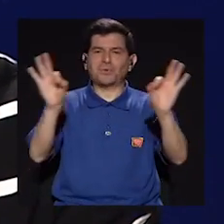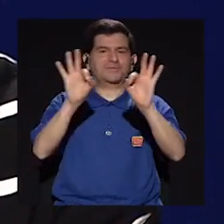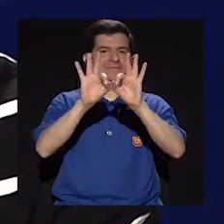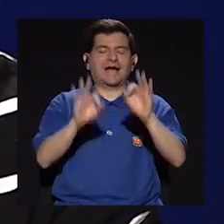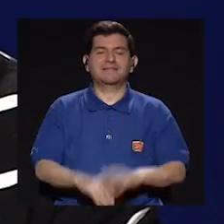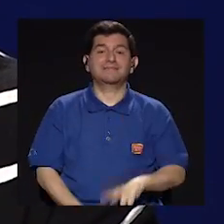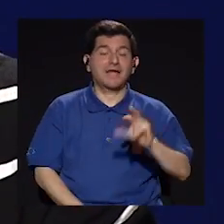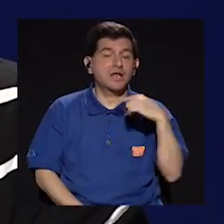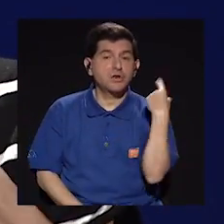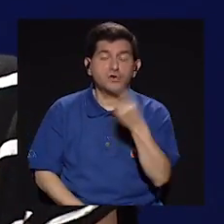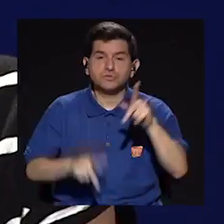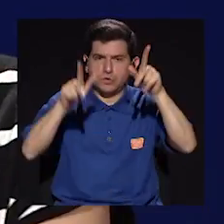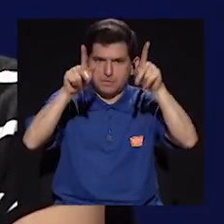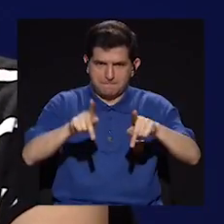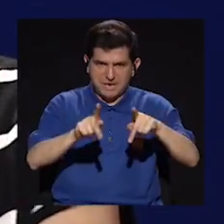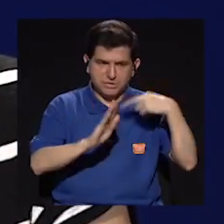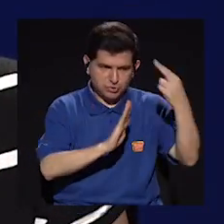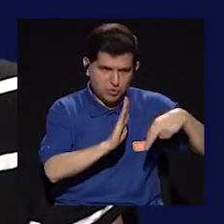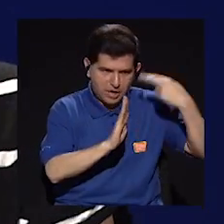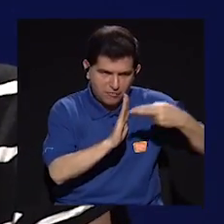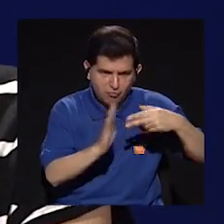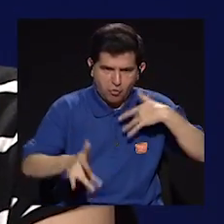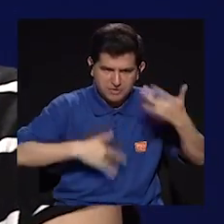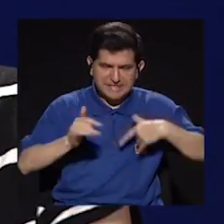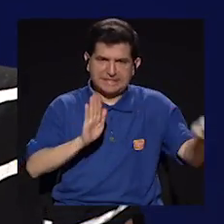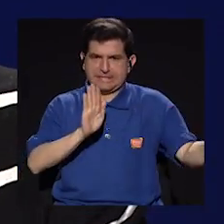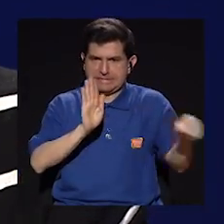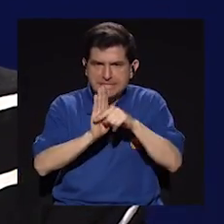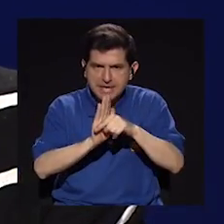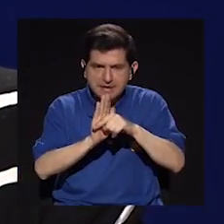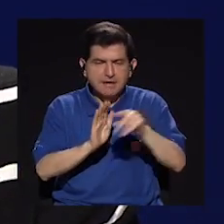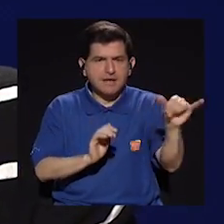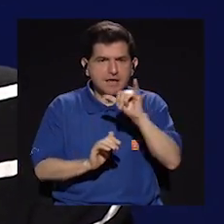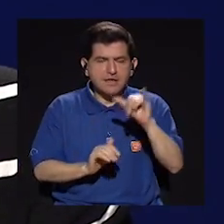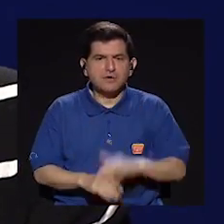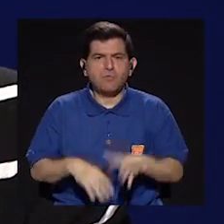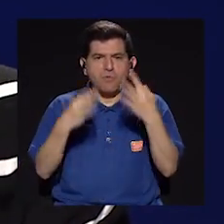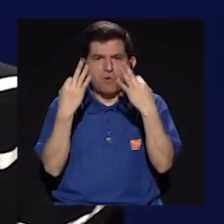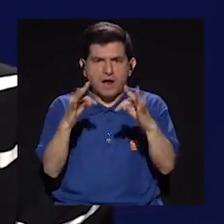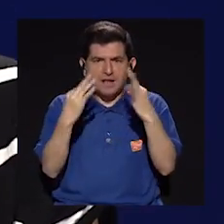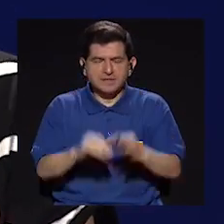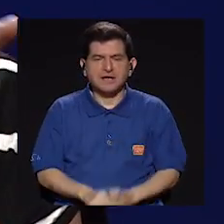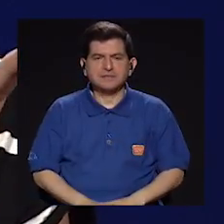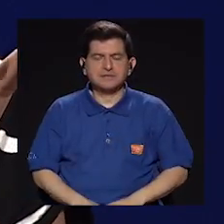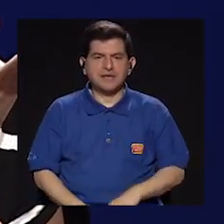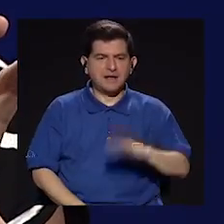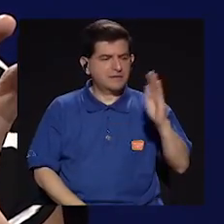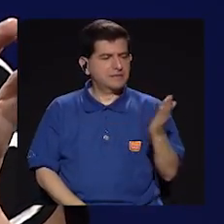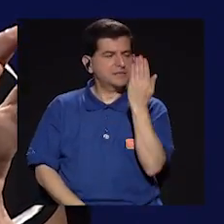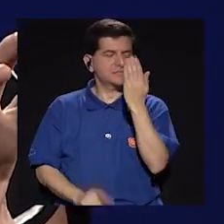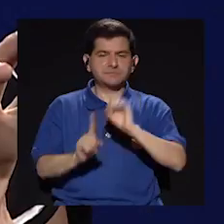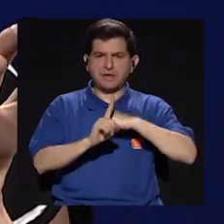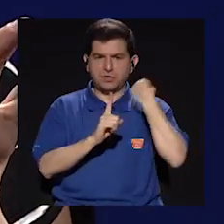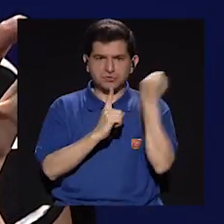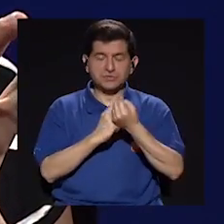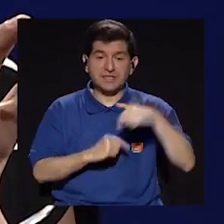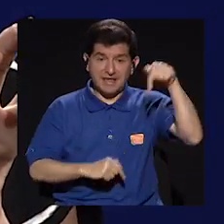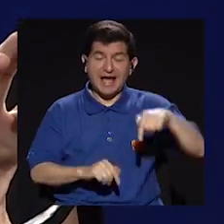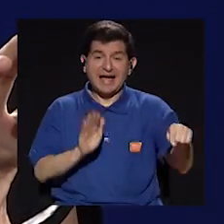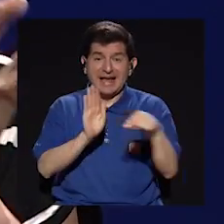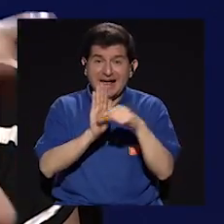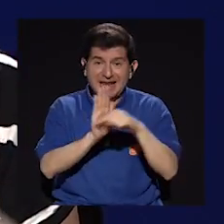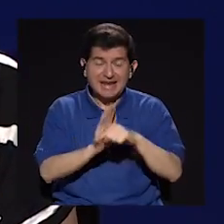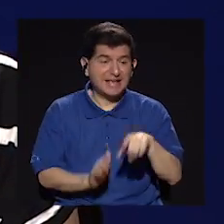importante que no solamente el personaje sintiera esta negación, sino un poco hacer un espejo de la sociedad en la que vivo, donde la